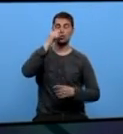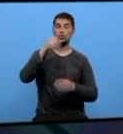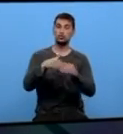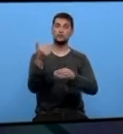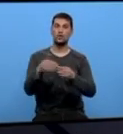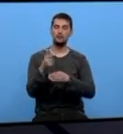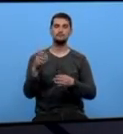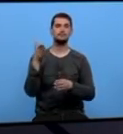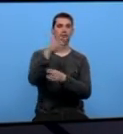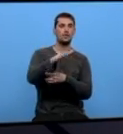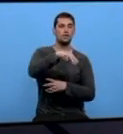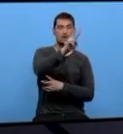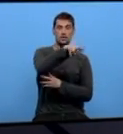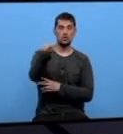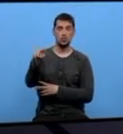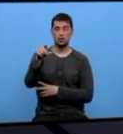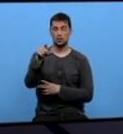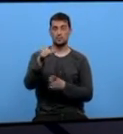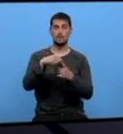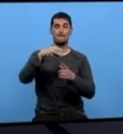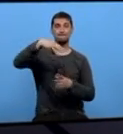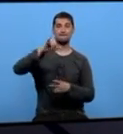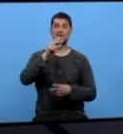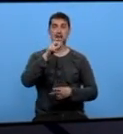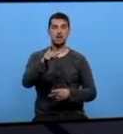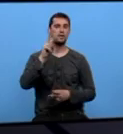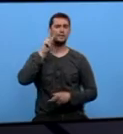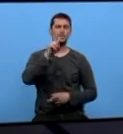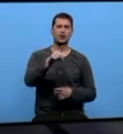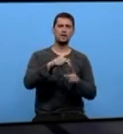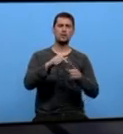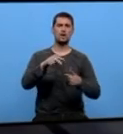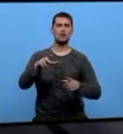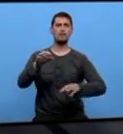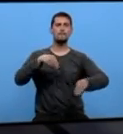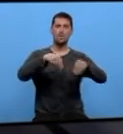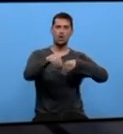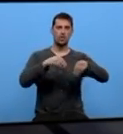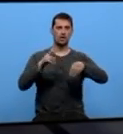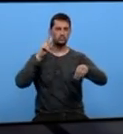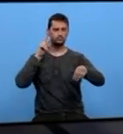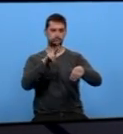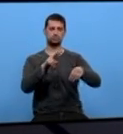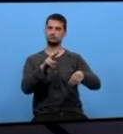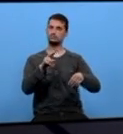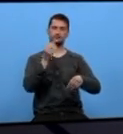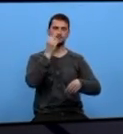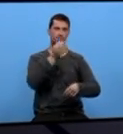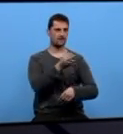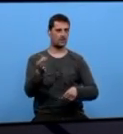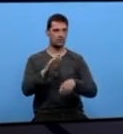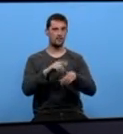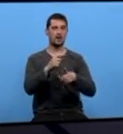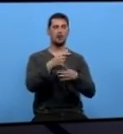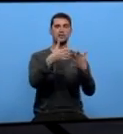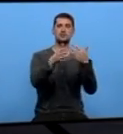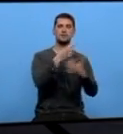o Museo Interactivo da Historia confirmando a boa saúde da que goza esta pasarela que supón un escaparate de excepción para diseñadores artesas